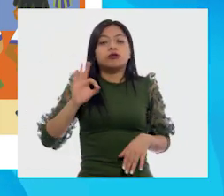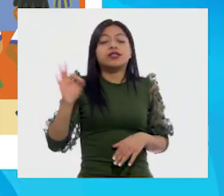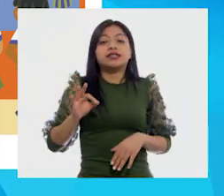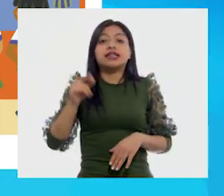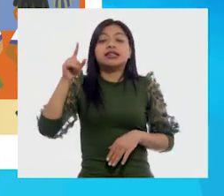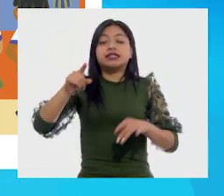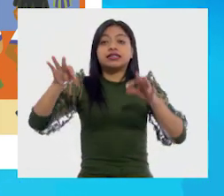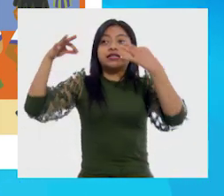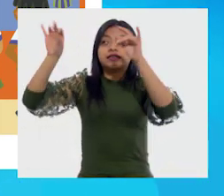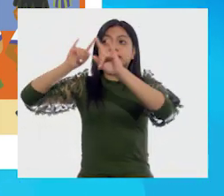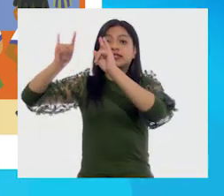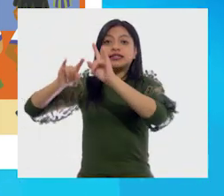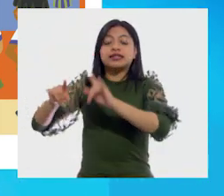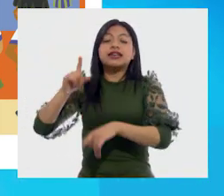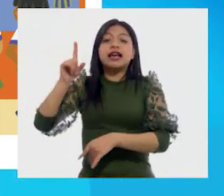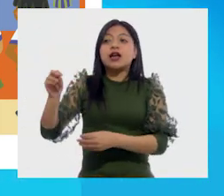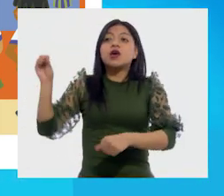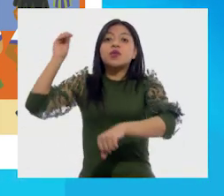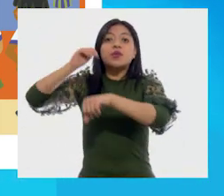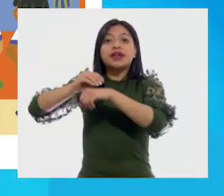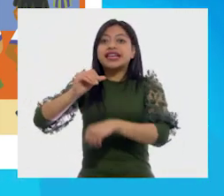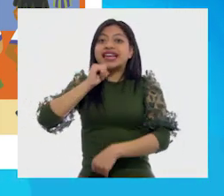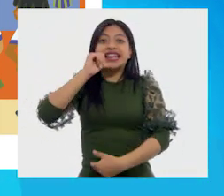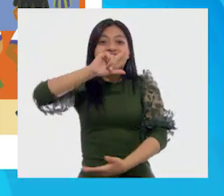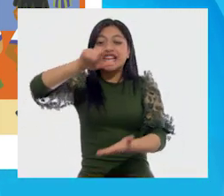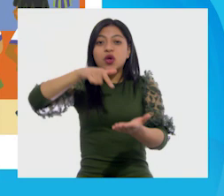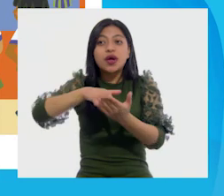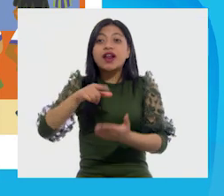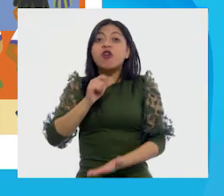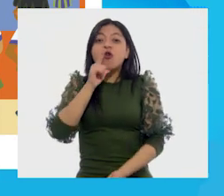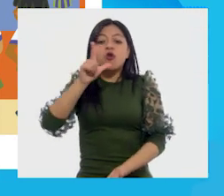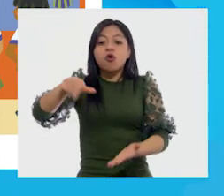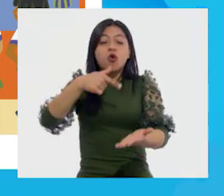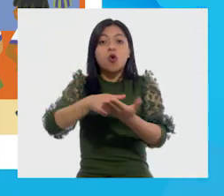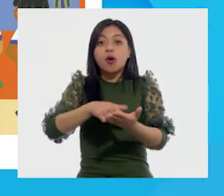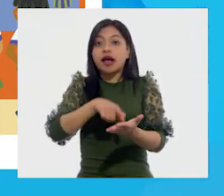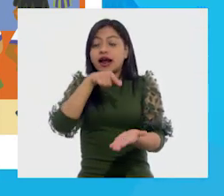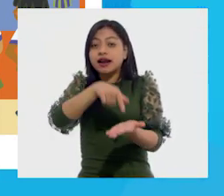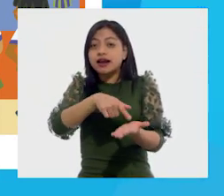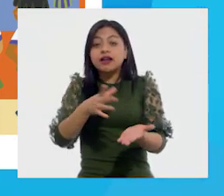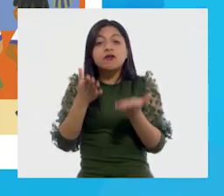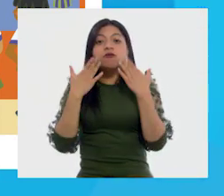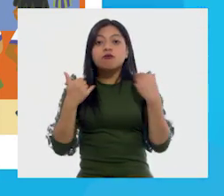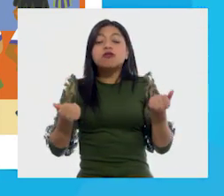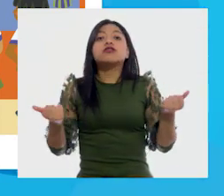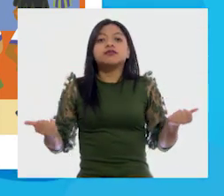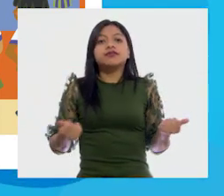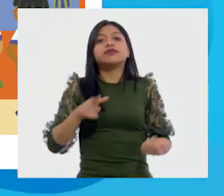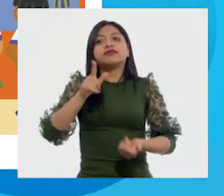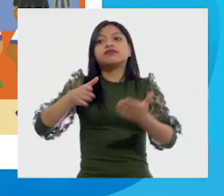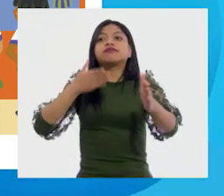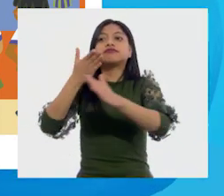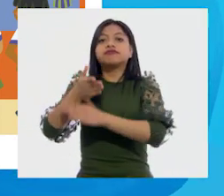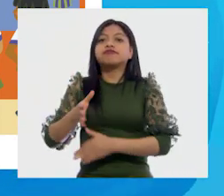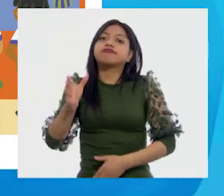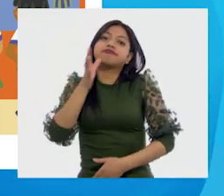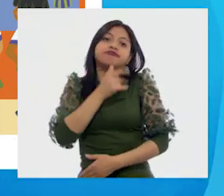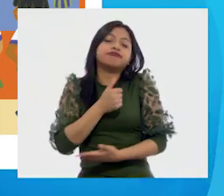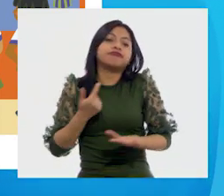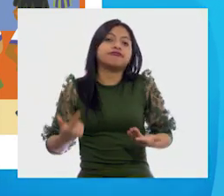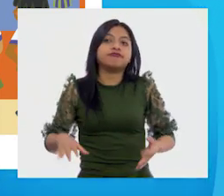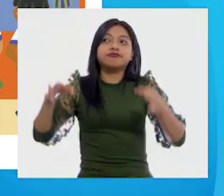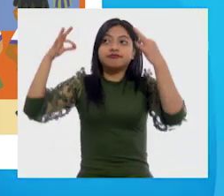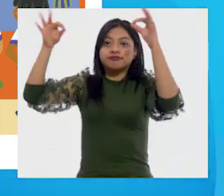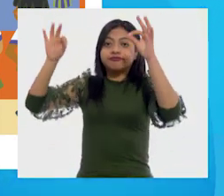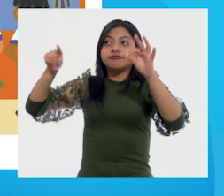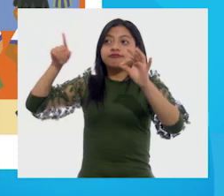no tuviera el lugar donde se presente la función? Claro, pues no sabrían a dónde llegar y este cartel no cumpliría con la función de